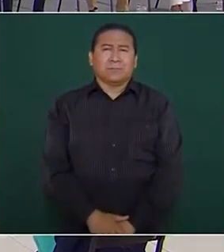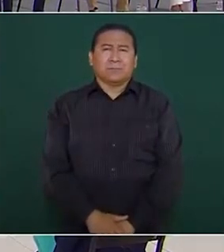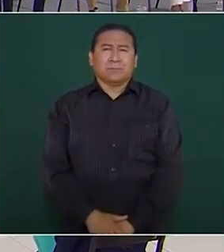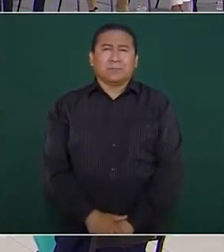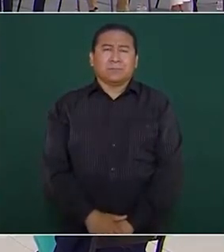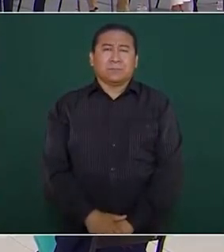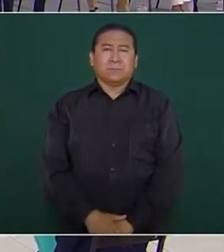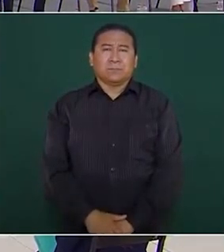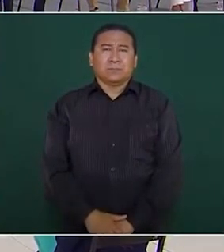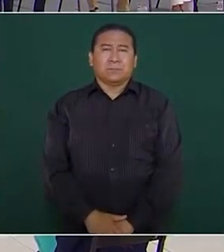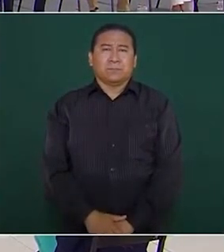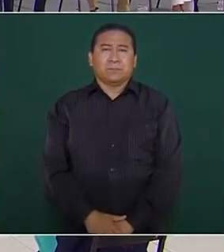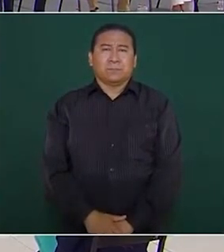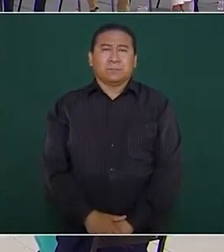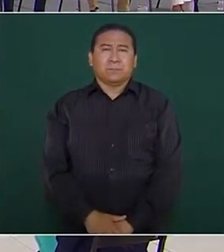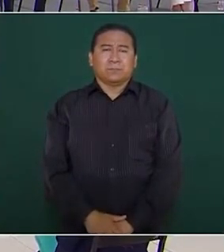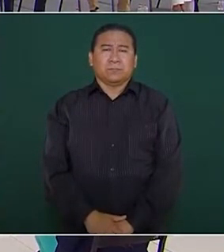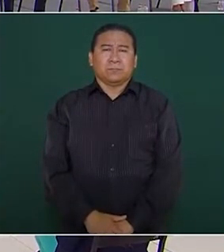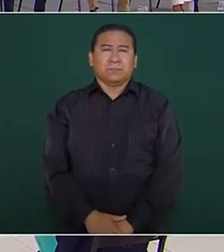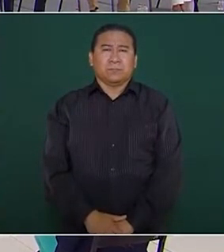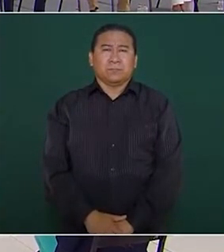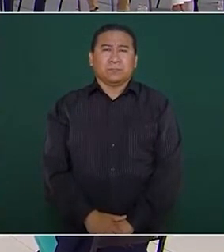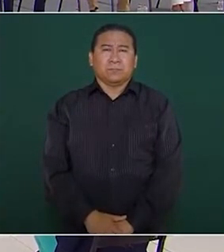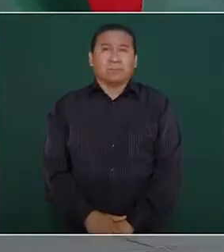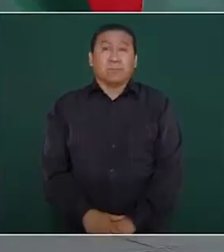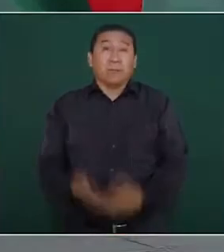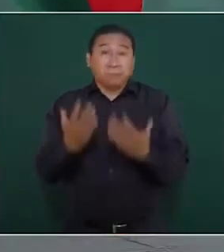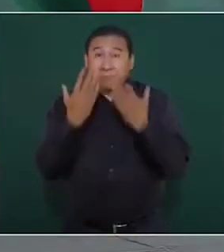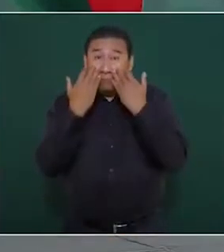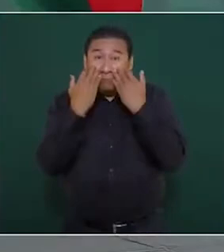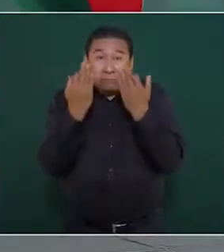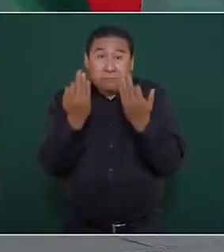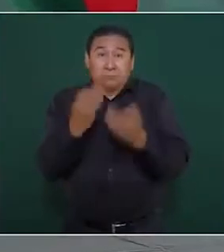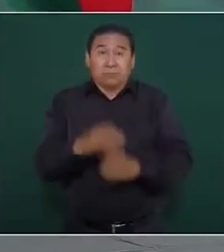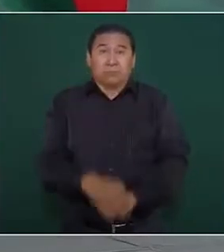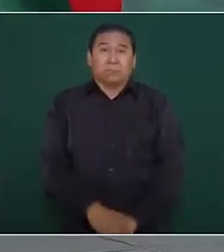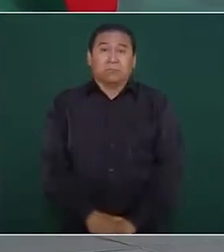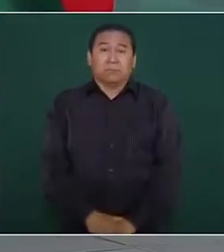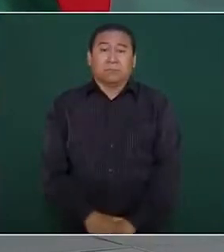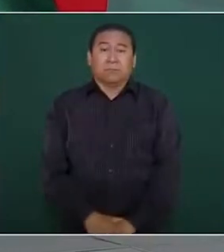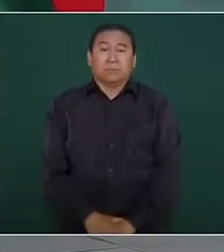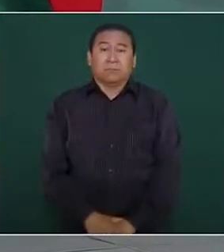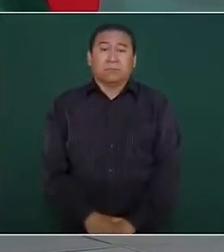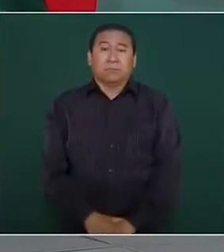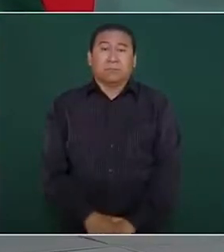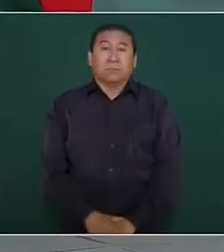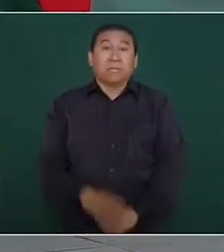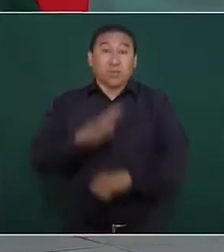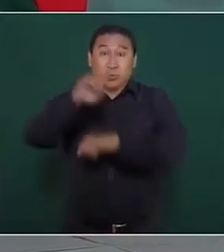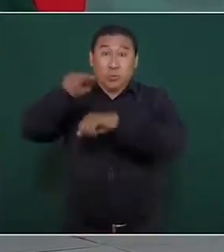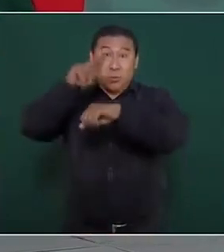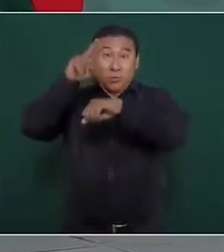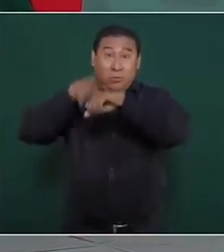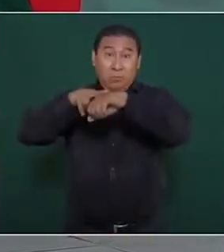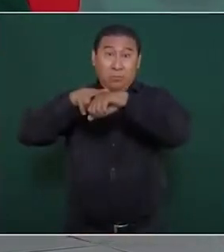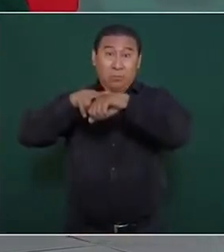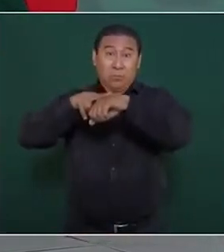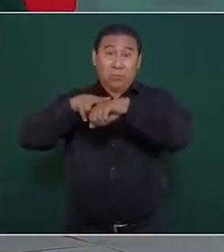pero no vieron estos ambientalistas,